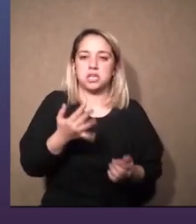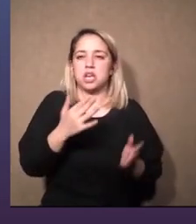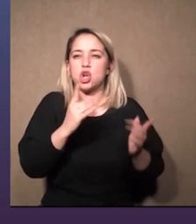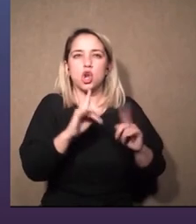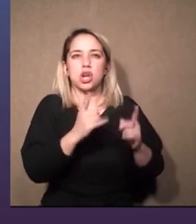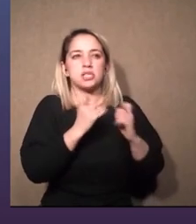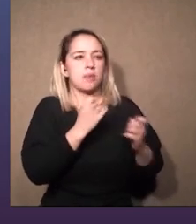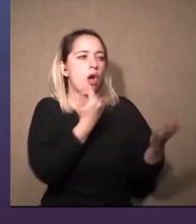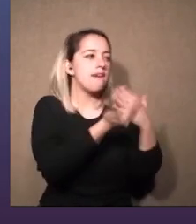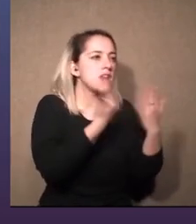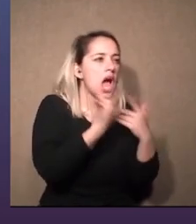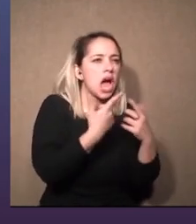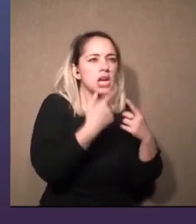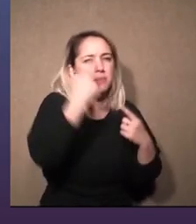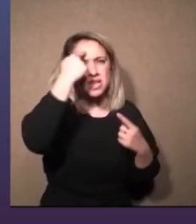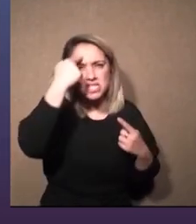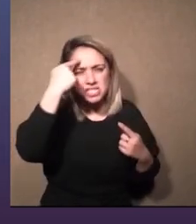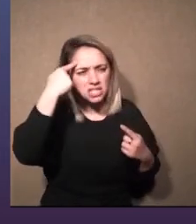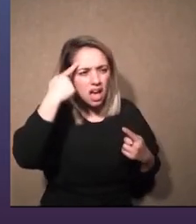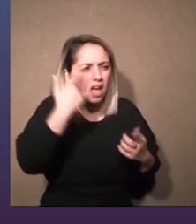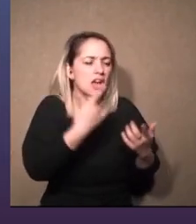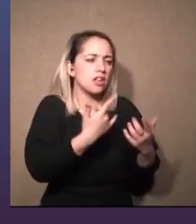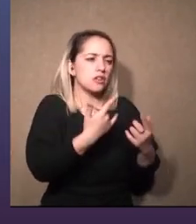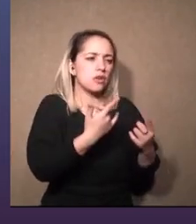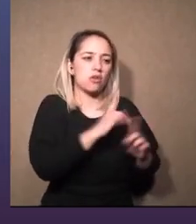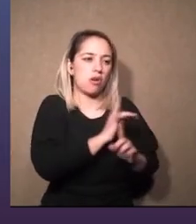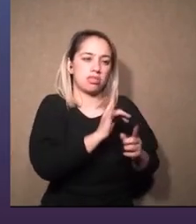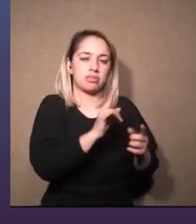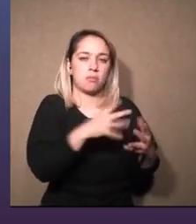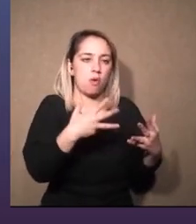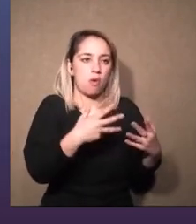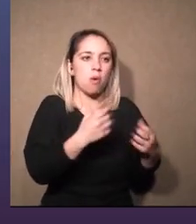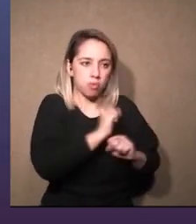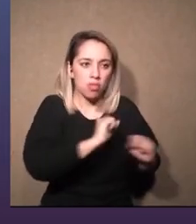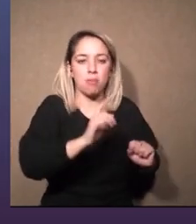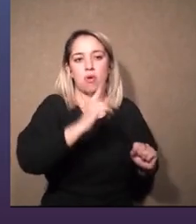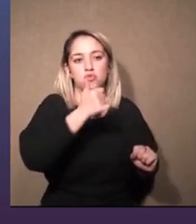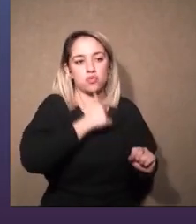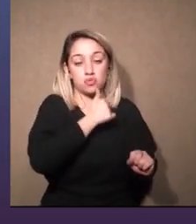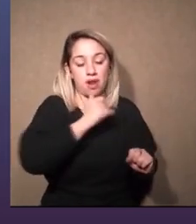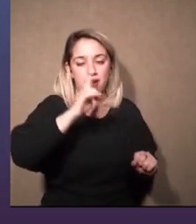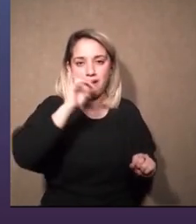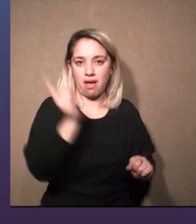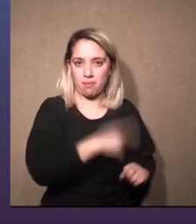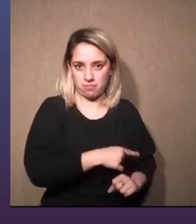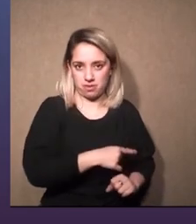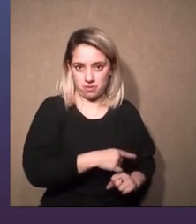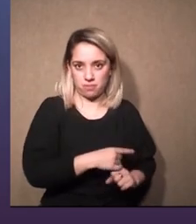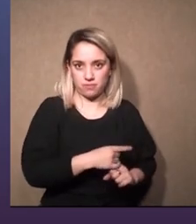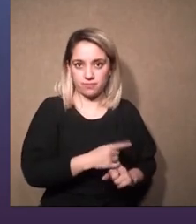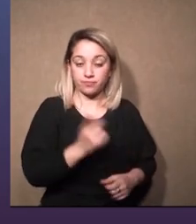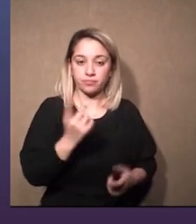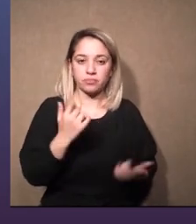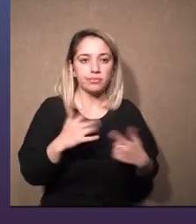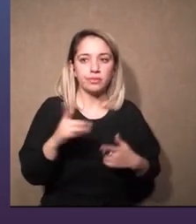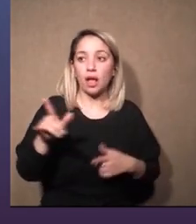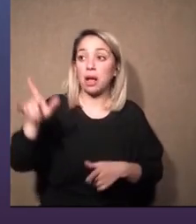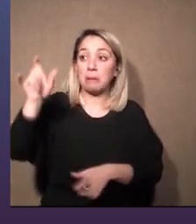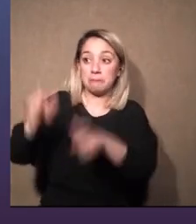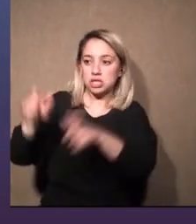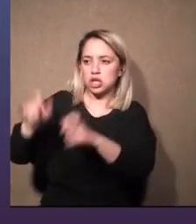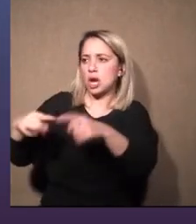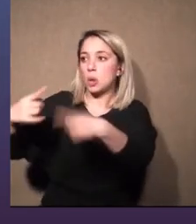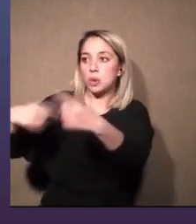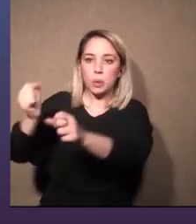verbalmente entre nosotros atacar directo al problema y que los que no son parte del problema sigan